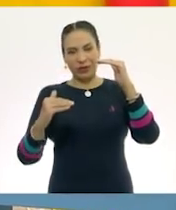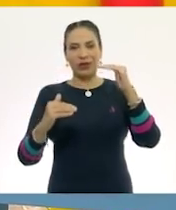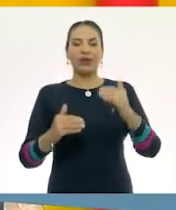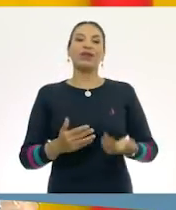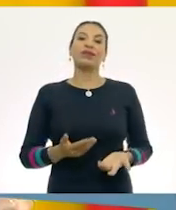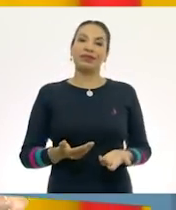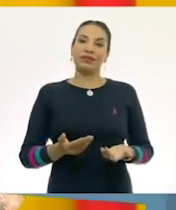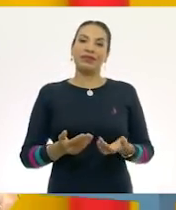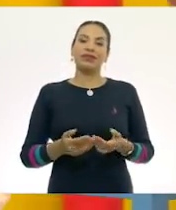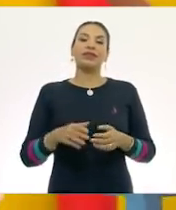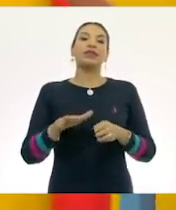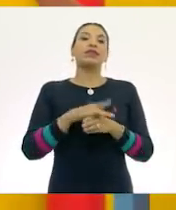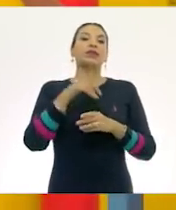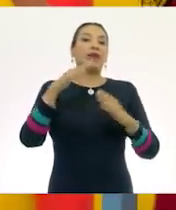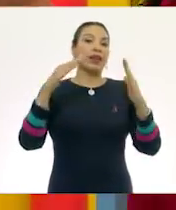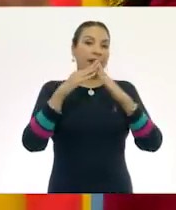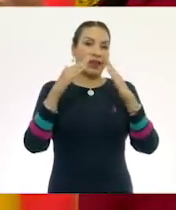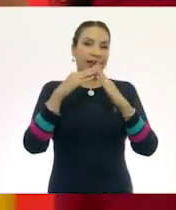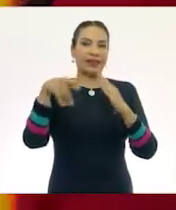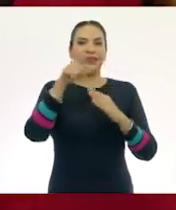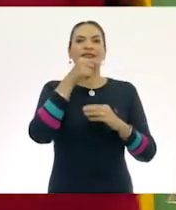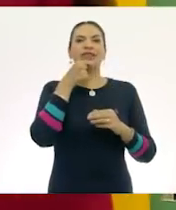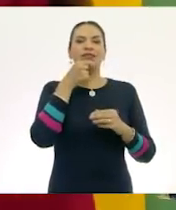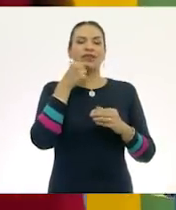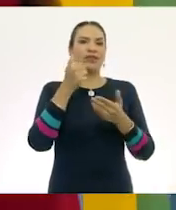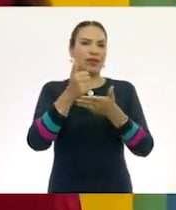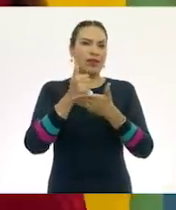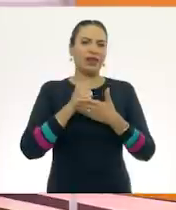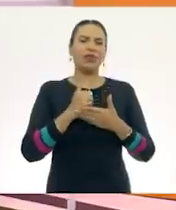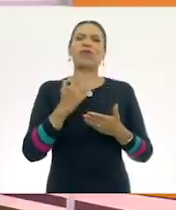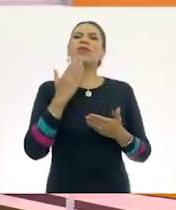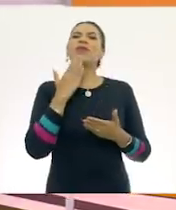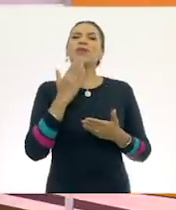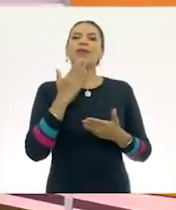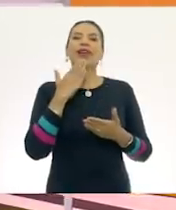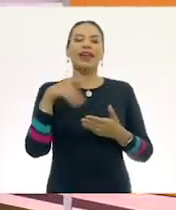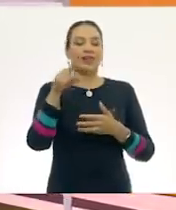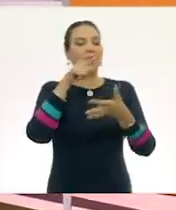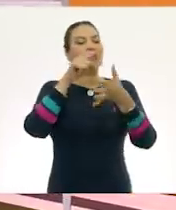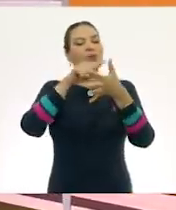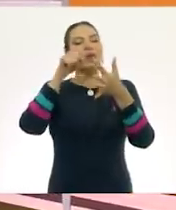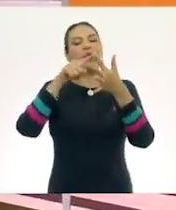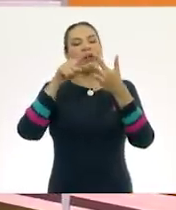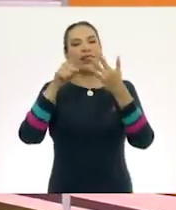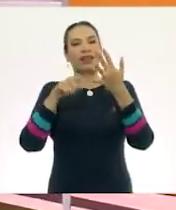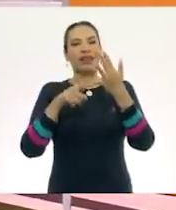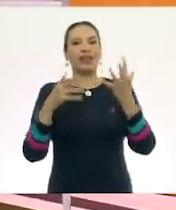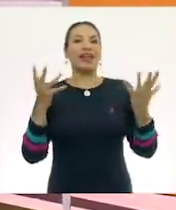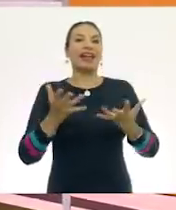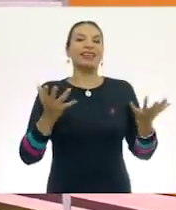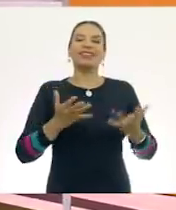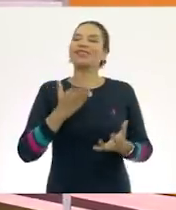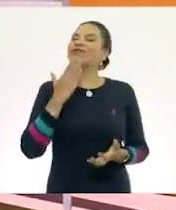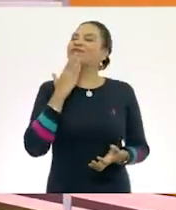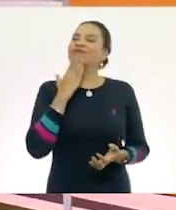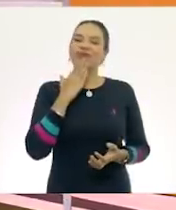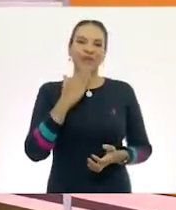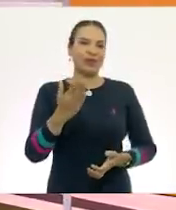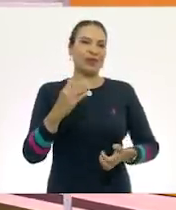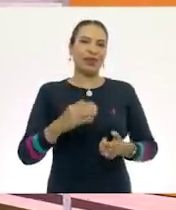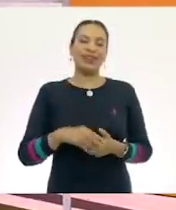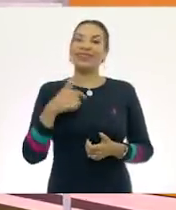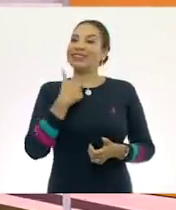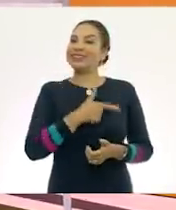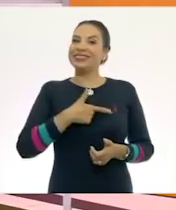Así es. Y en casita nuestros niños nos ayudaron muy bien con ese conteo y lo hicieron excelente.